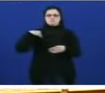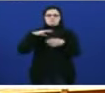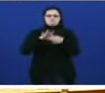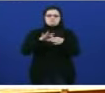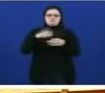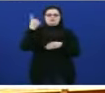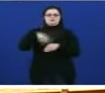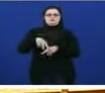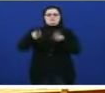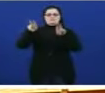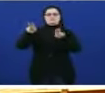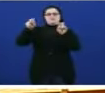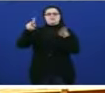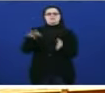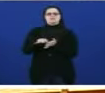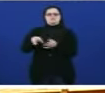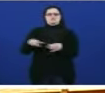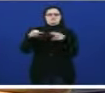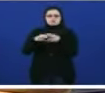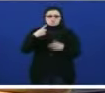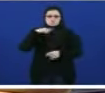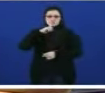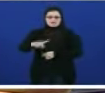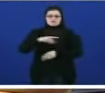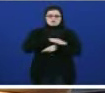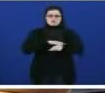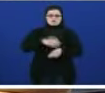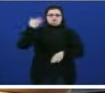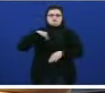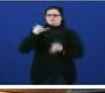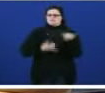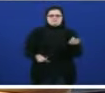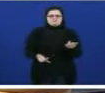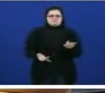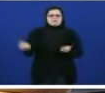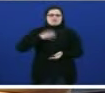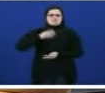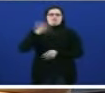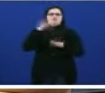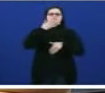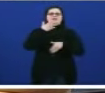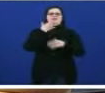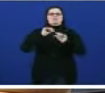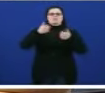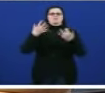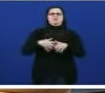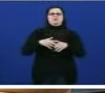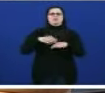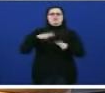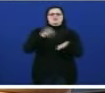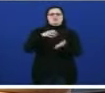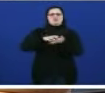Servizos Sociais. E no ano que levan no goberno, foron incapaces de pôr en funcionamento residencias que lles deixaron